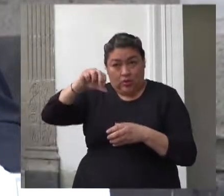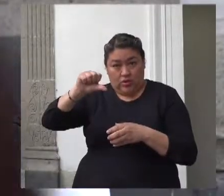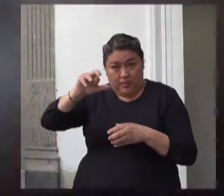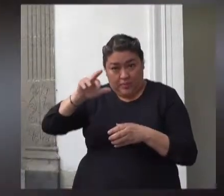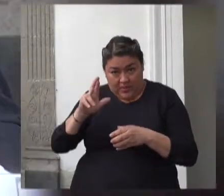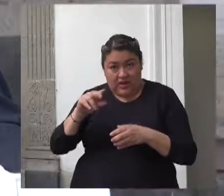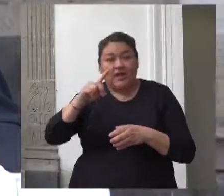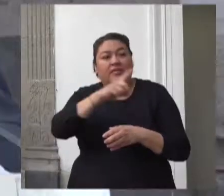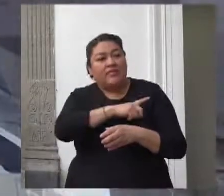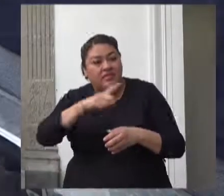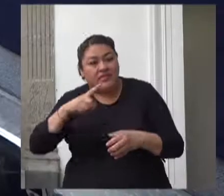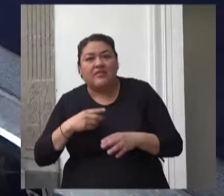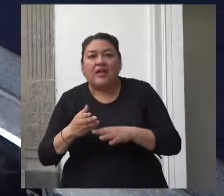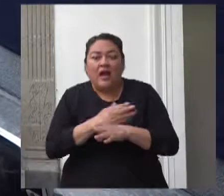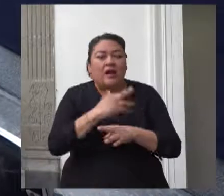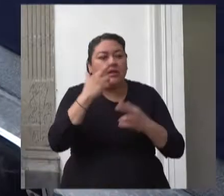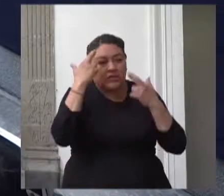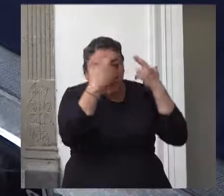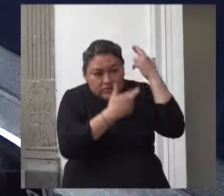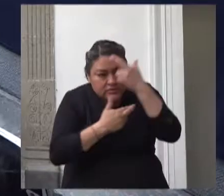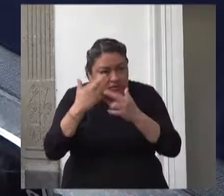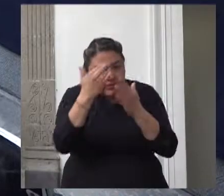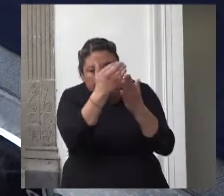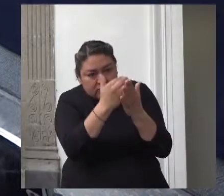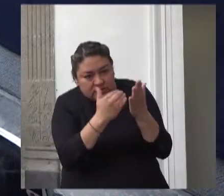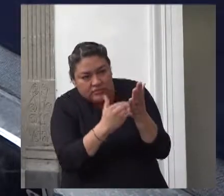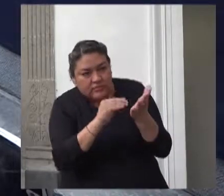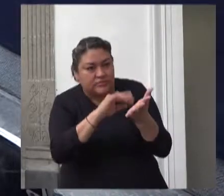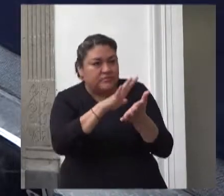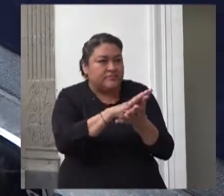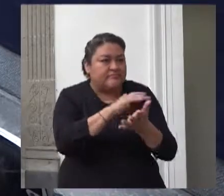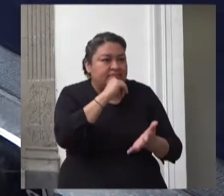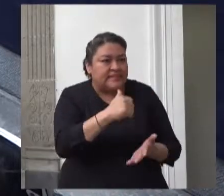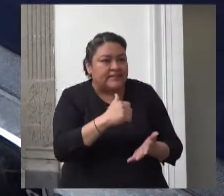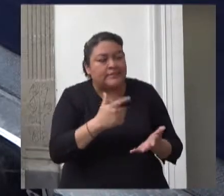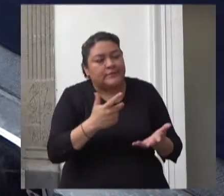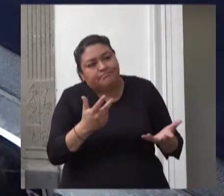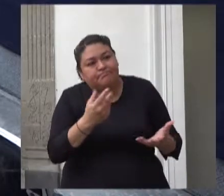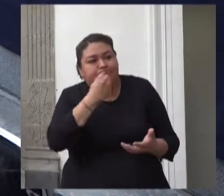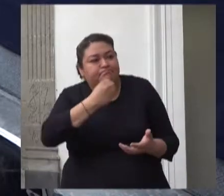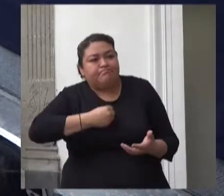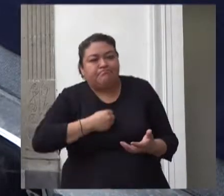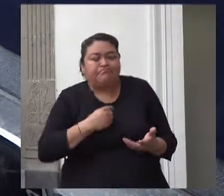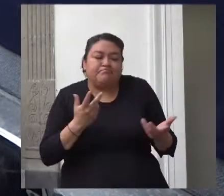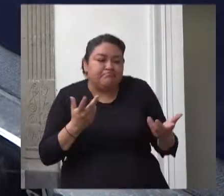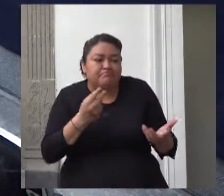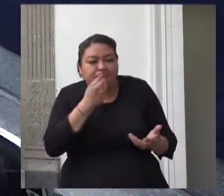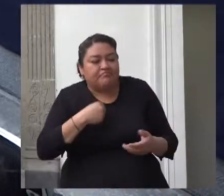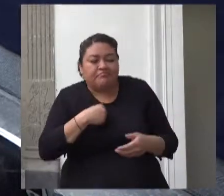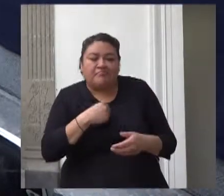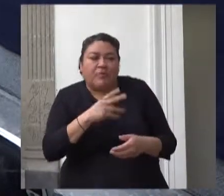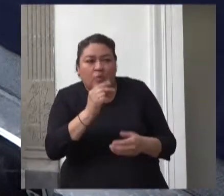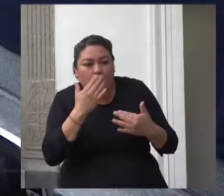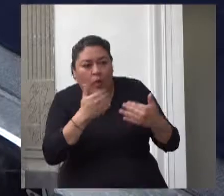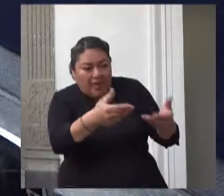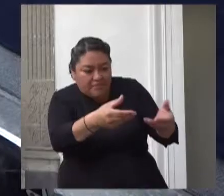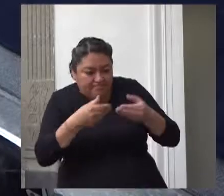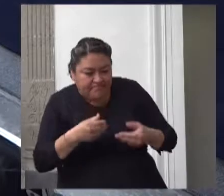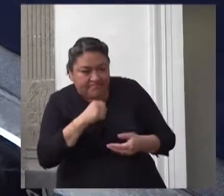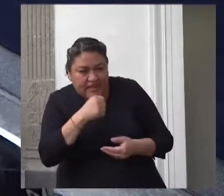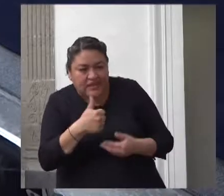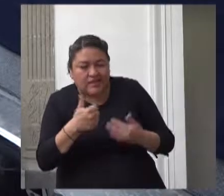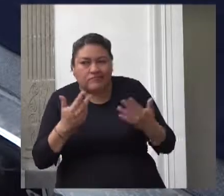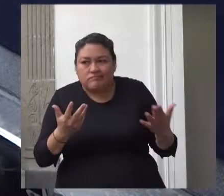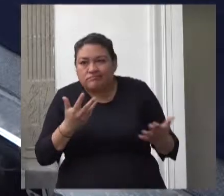análisis de impacto regulatorio a tales lineamientos atendiendo únicamente a la manifestación